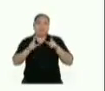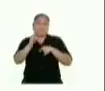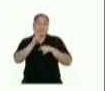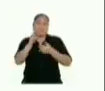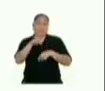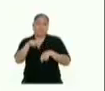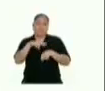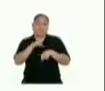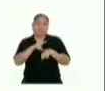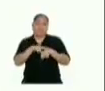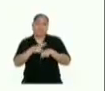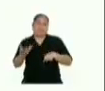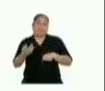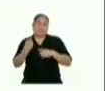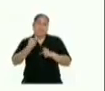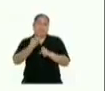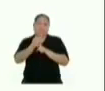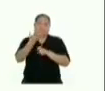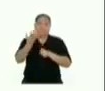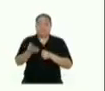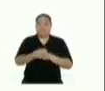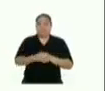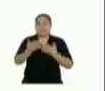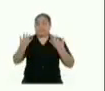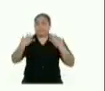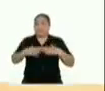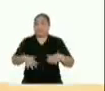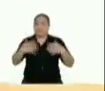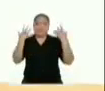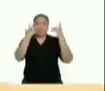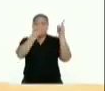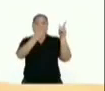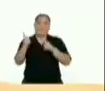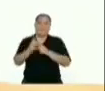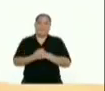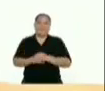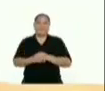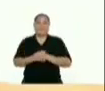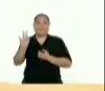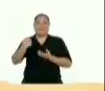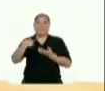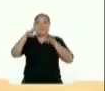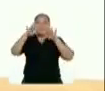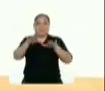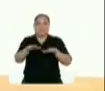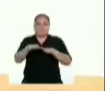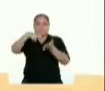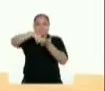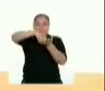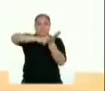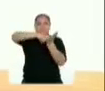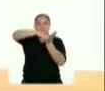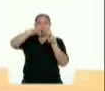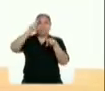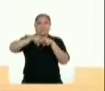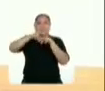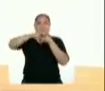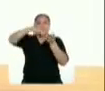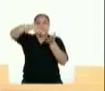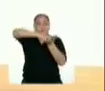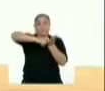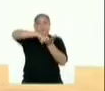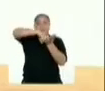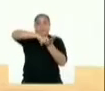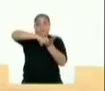no es natural y sobre todo dañina. Así que, cuerpos a la obra. Nos colocamos en esta posición, sentados sobre